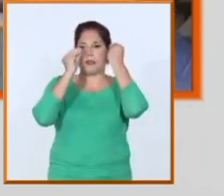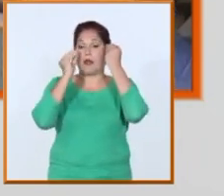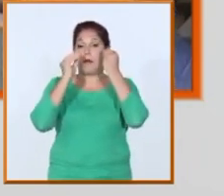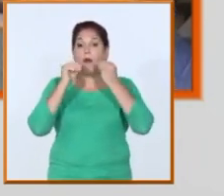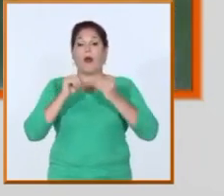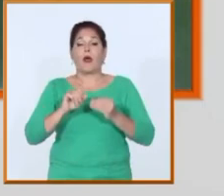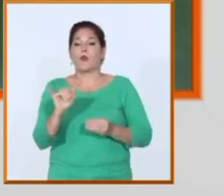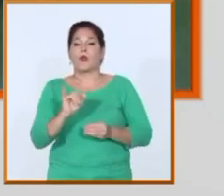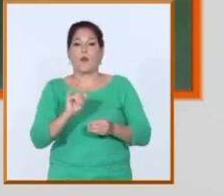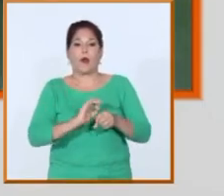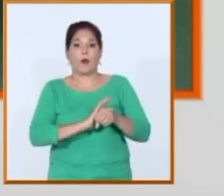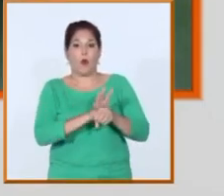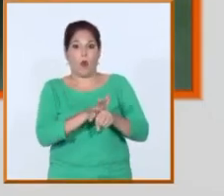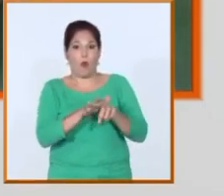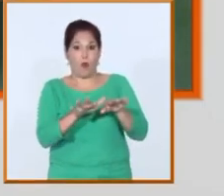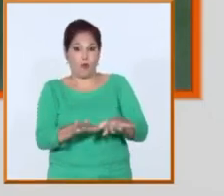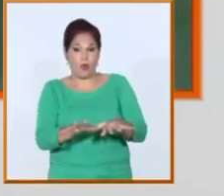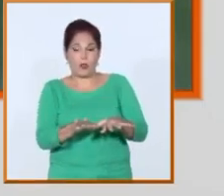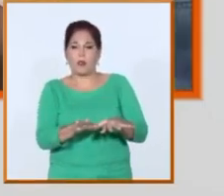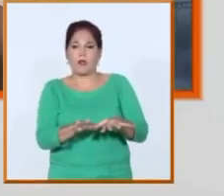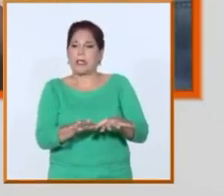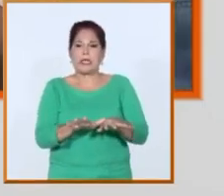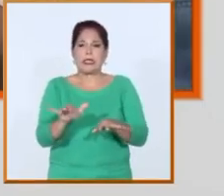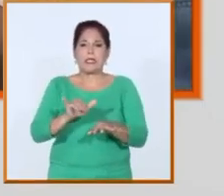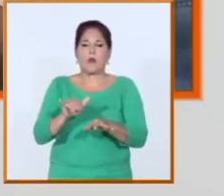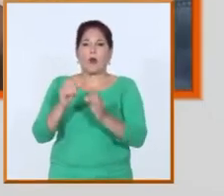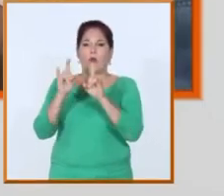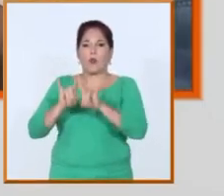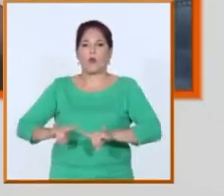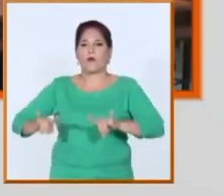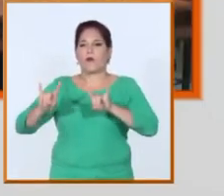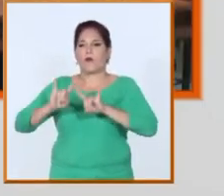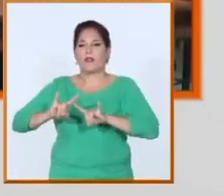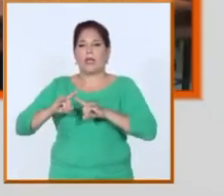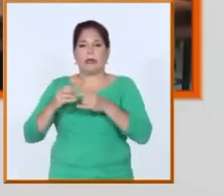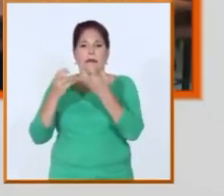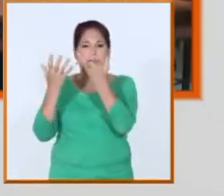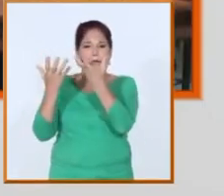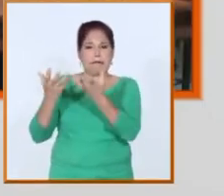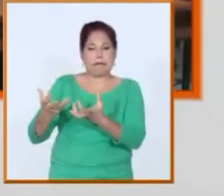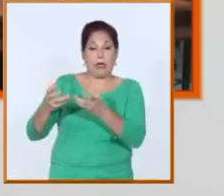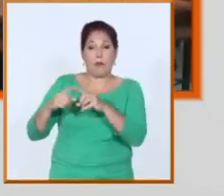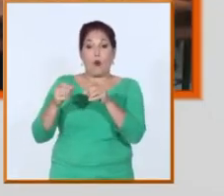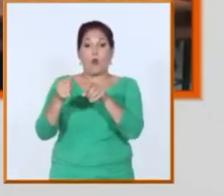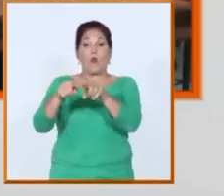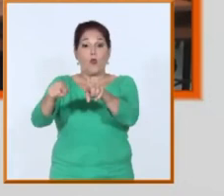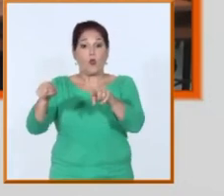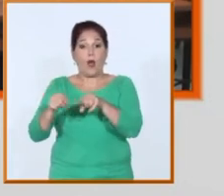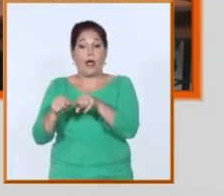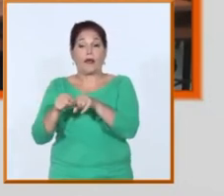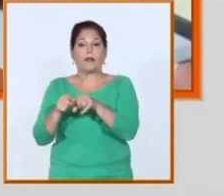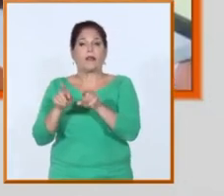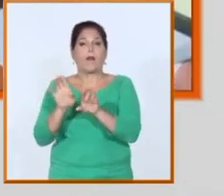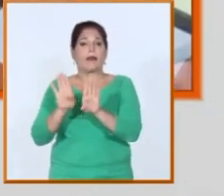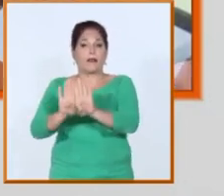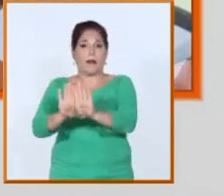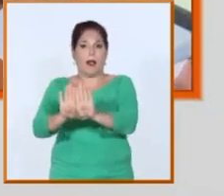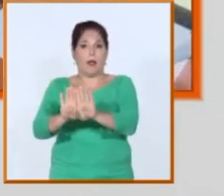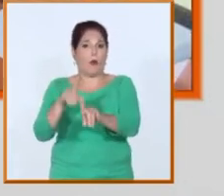a la COVID también impactó la infraestructura de las universidades en algunos casos porque los locales estuvieron cerrados y en otros casos porque se